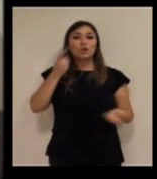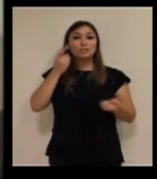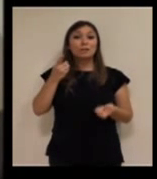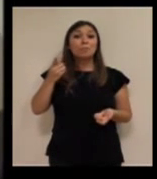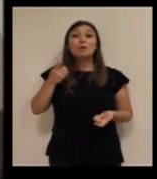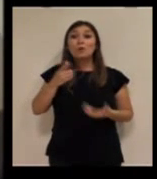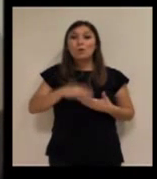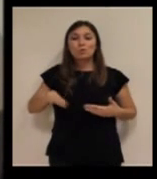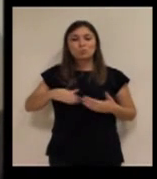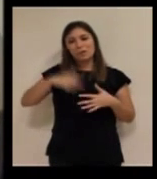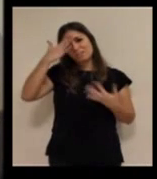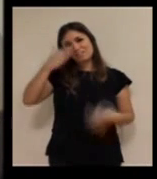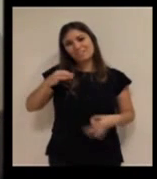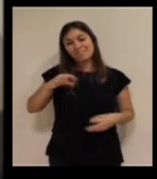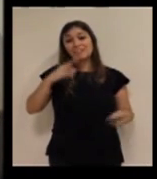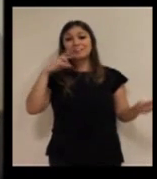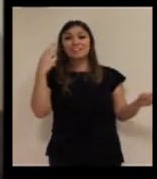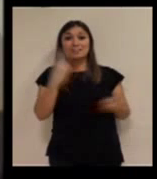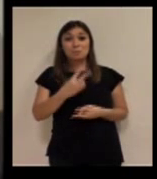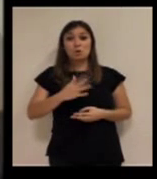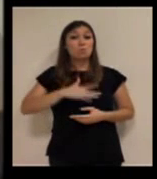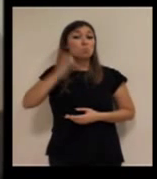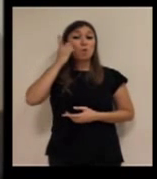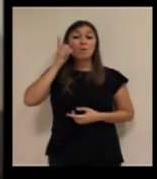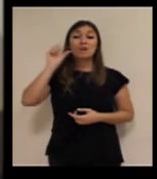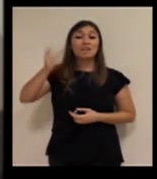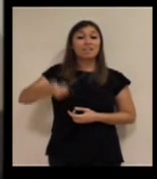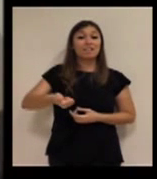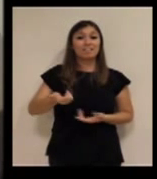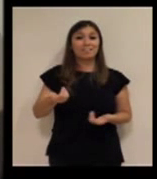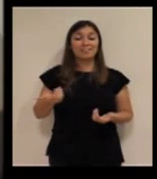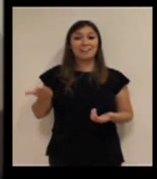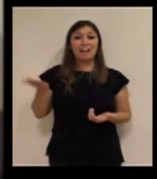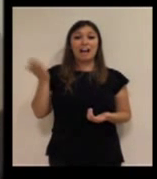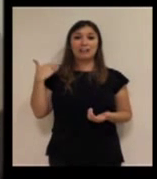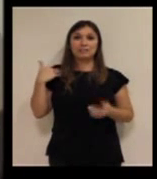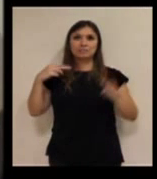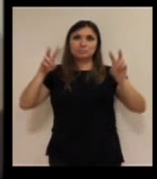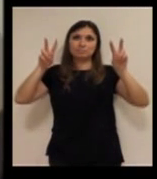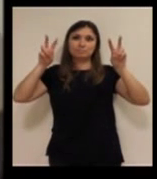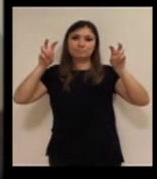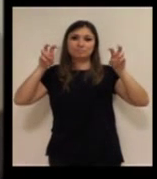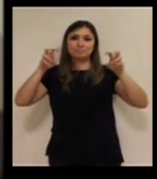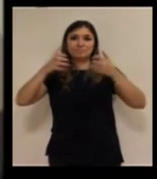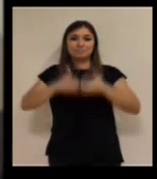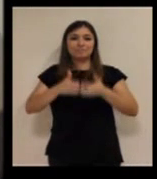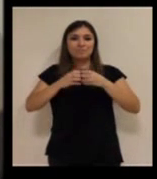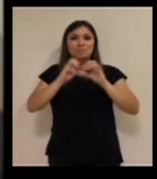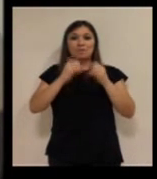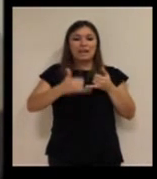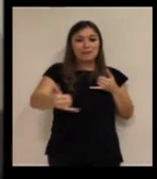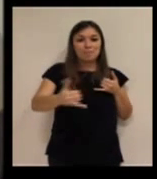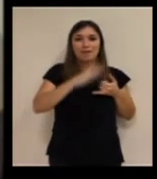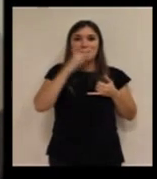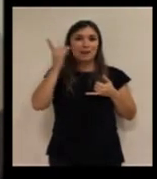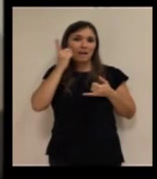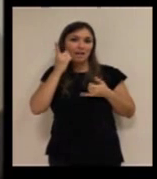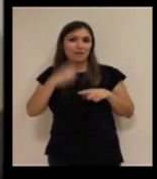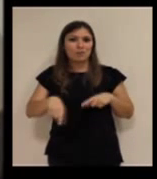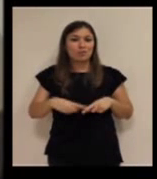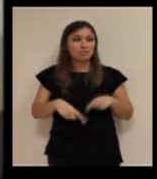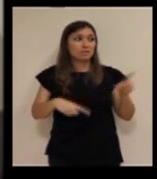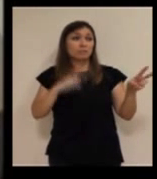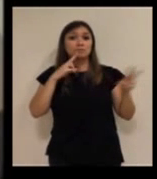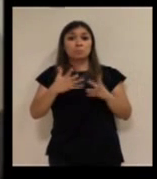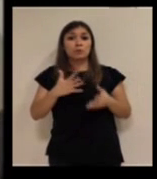No, es su terminal de toda la vida. Es su terminal de toda la vida, sino que antes era un tipo de línea distinta que es ahora. Pero no le está